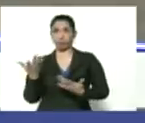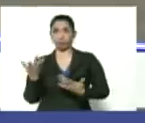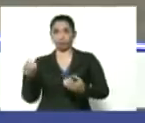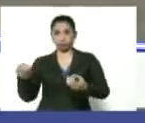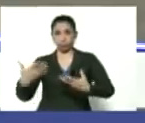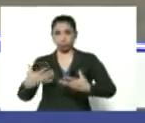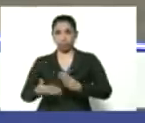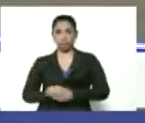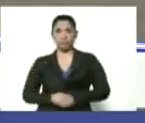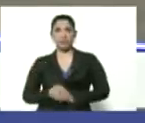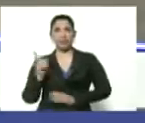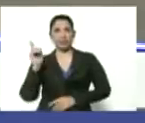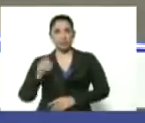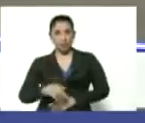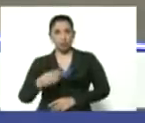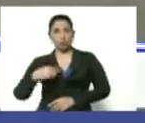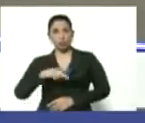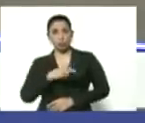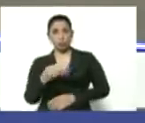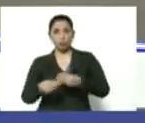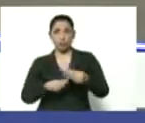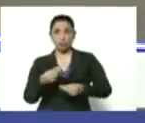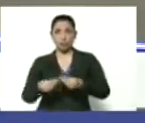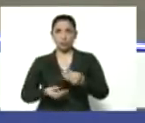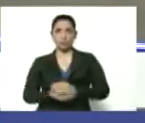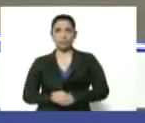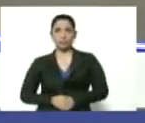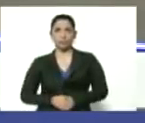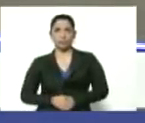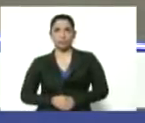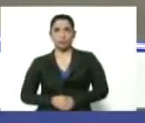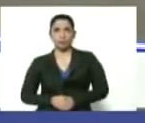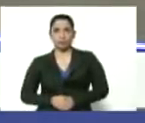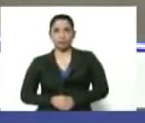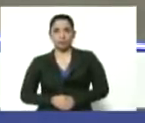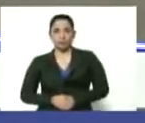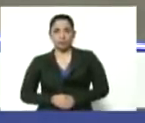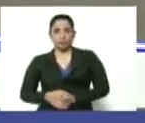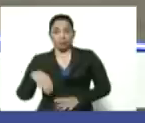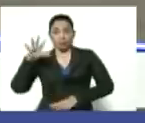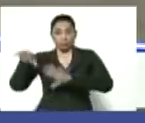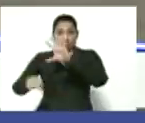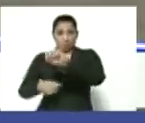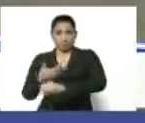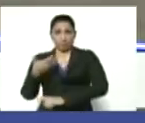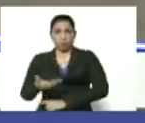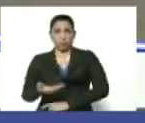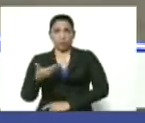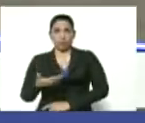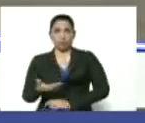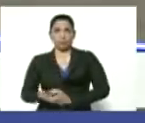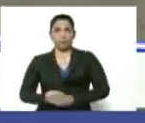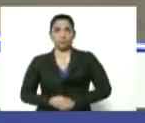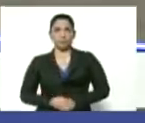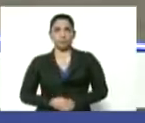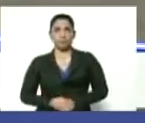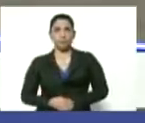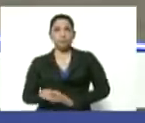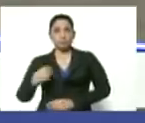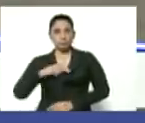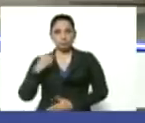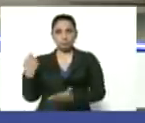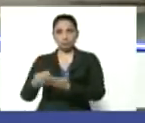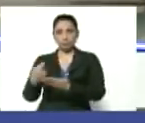También nosotros hicimos una compra importante. Lo hemos pagado con